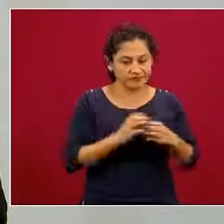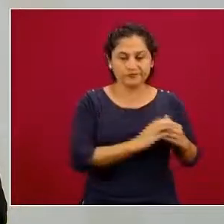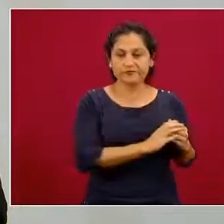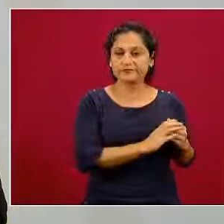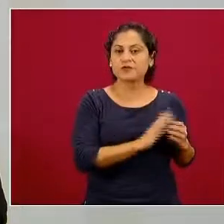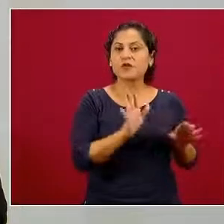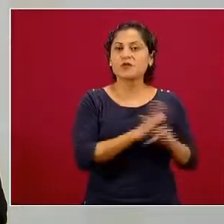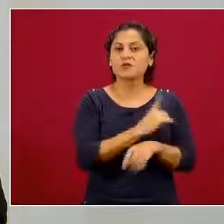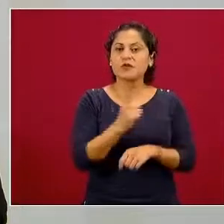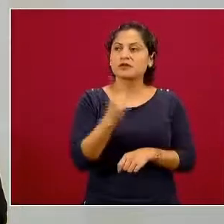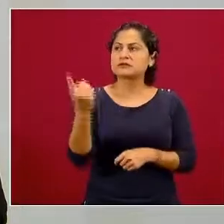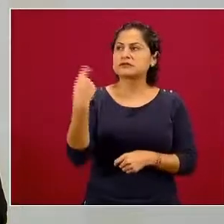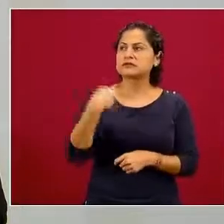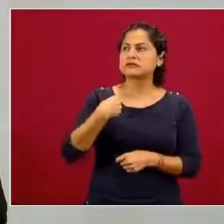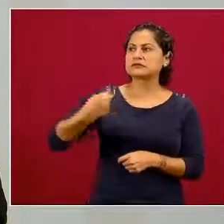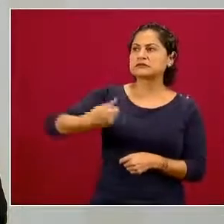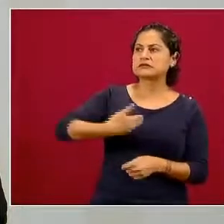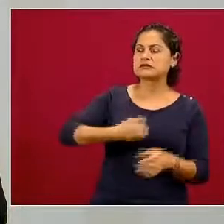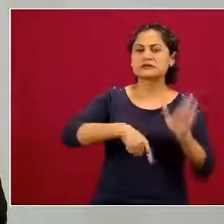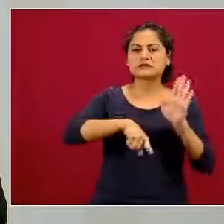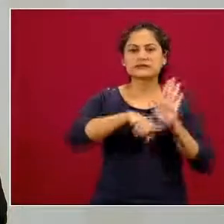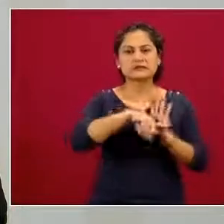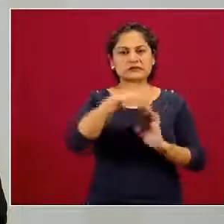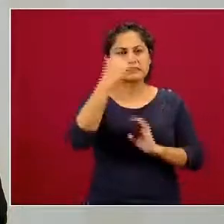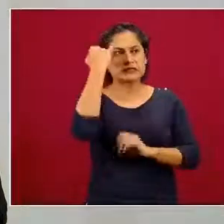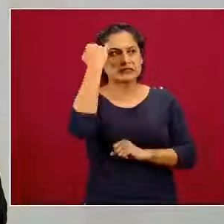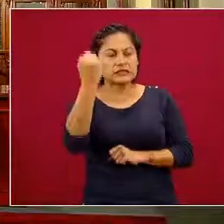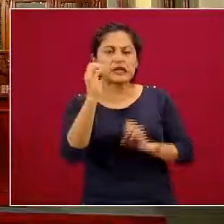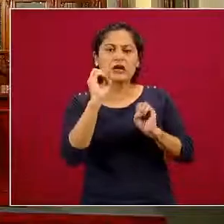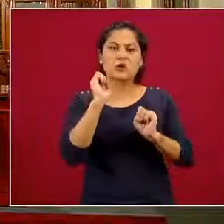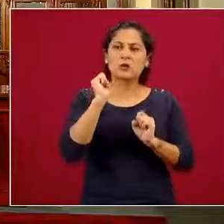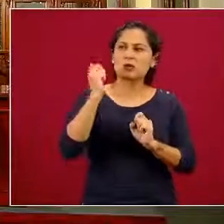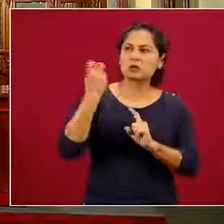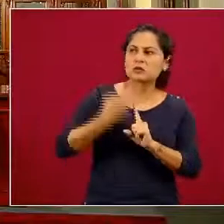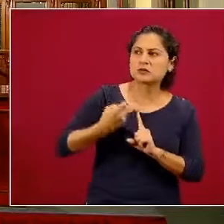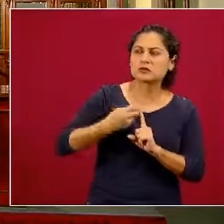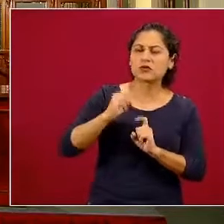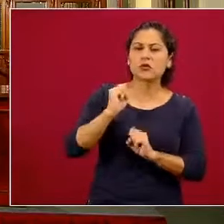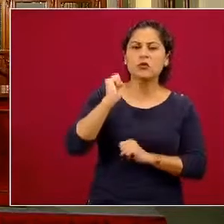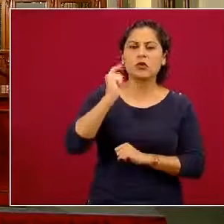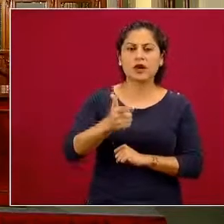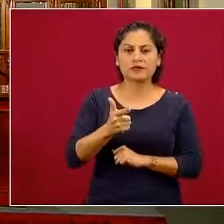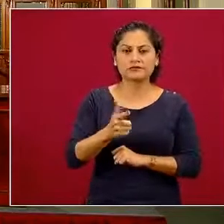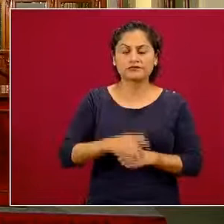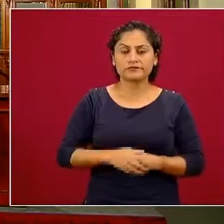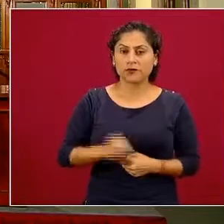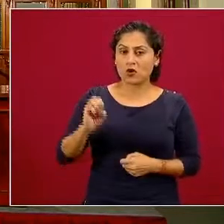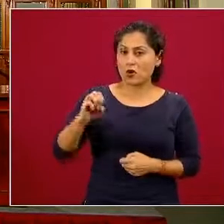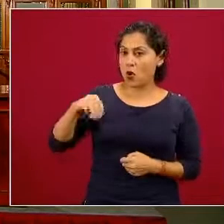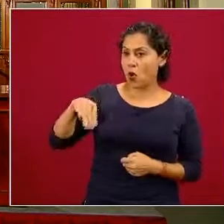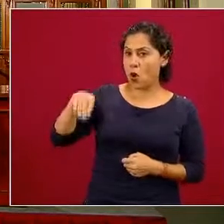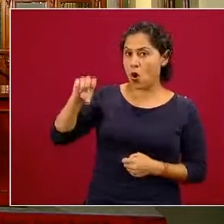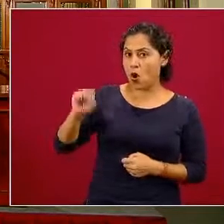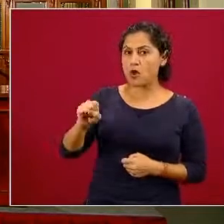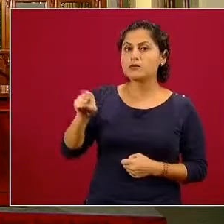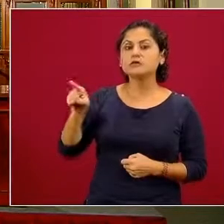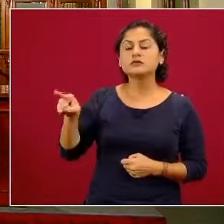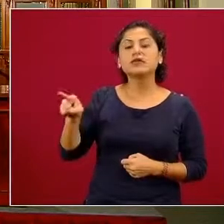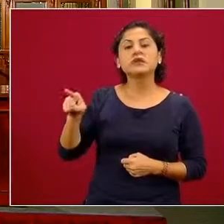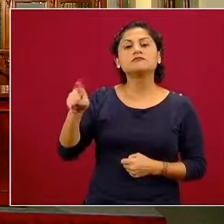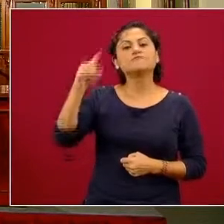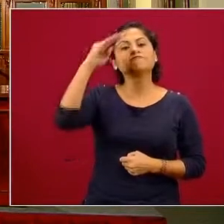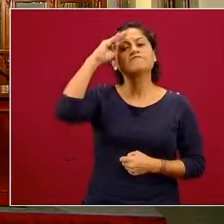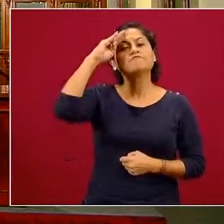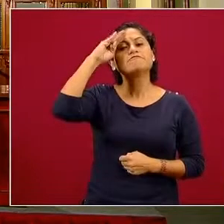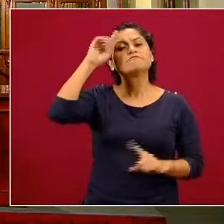y miedo a ser criticados. Para la Organización Mundial de la Salud, la prevención del suicidio es una